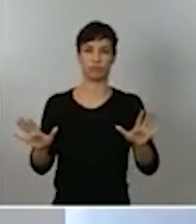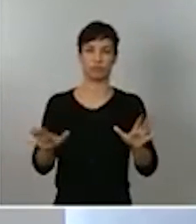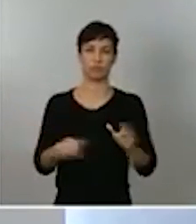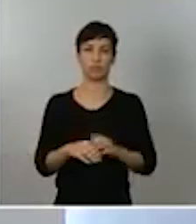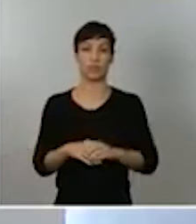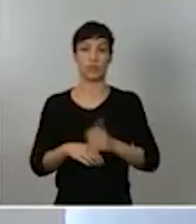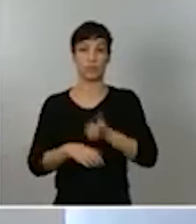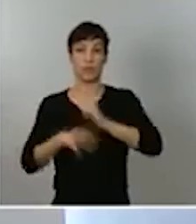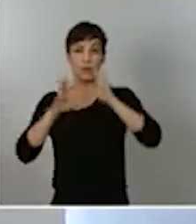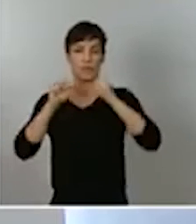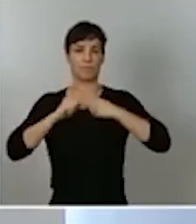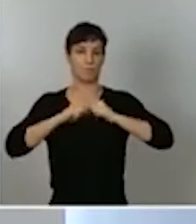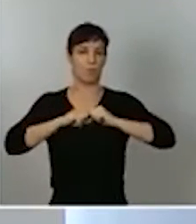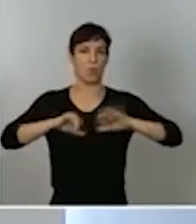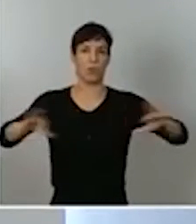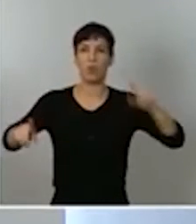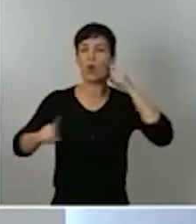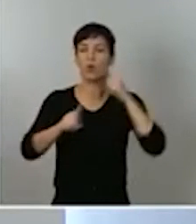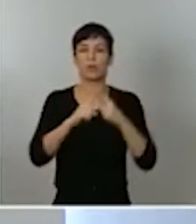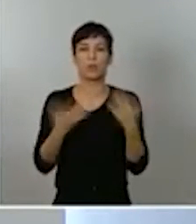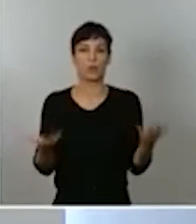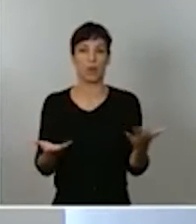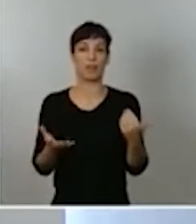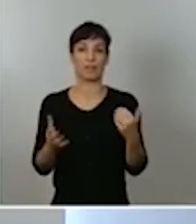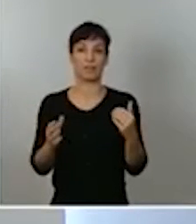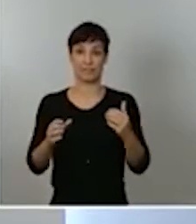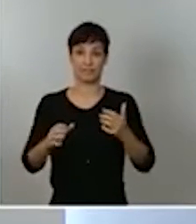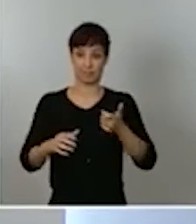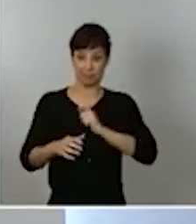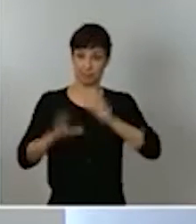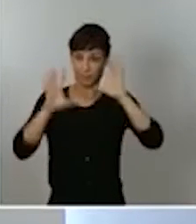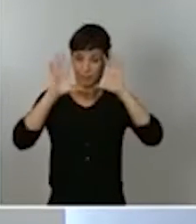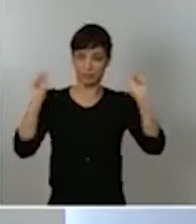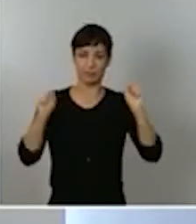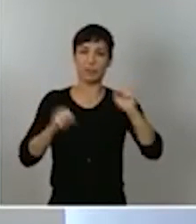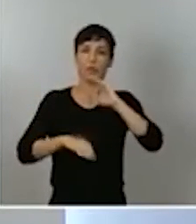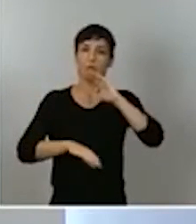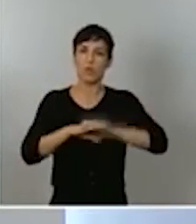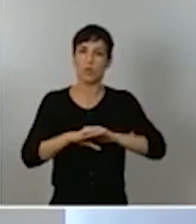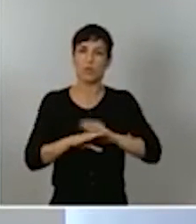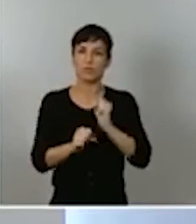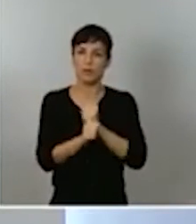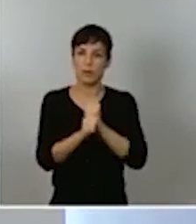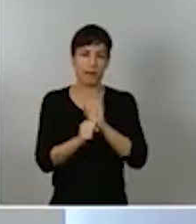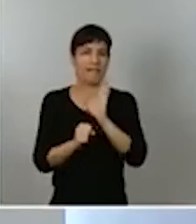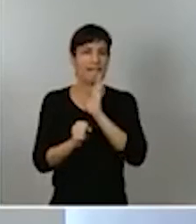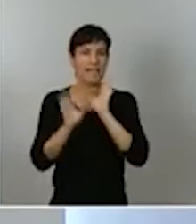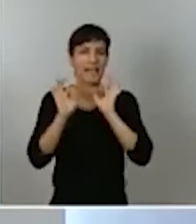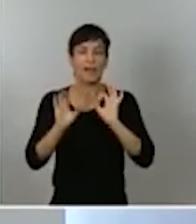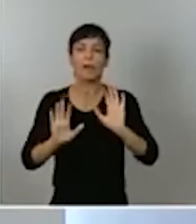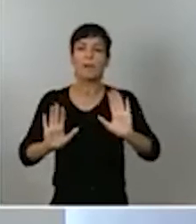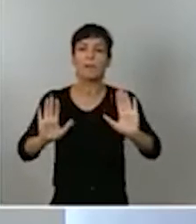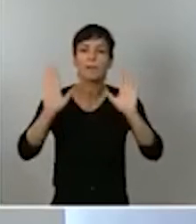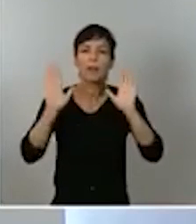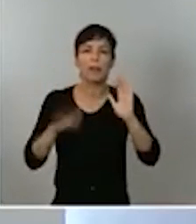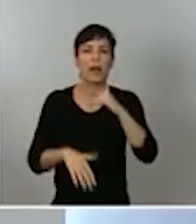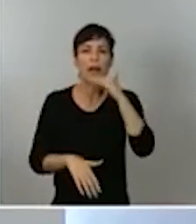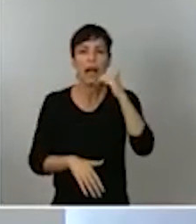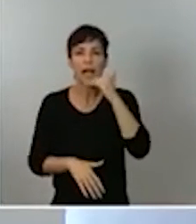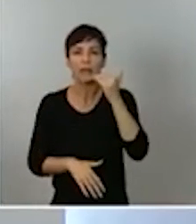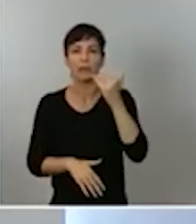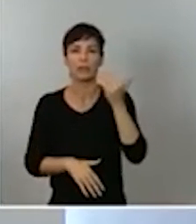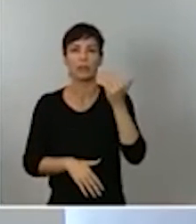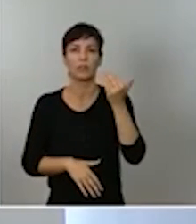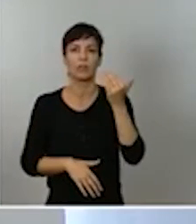las fuerzas y cuerpos de seguridad del Estado cumplan esta misión sin que exista merma del resto de los